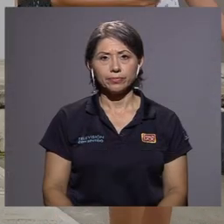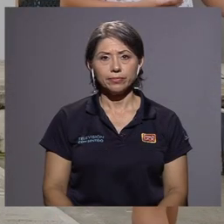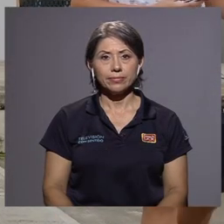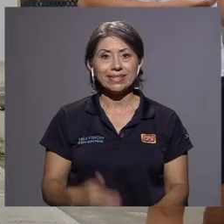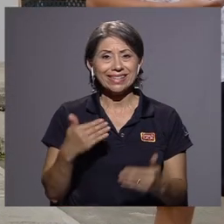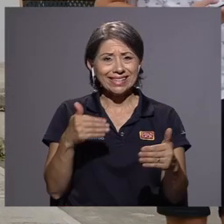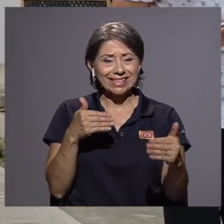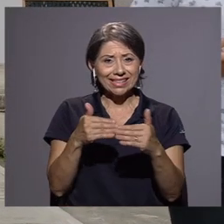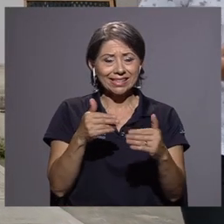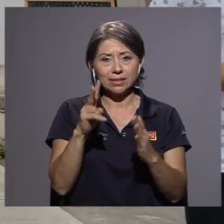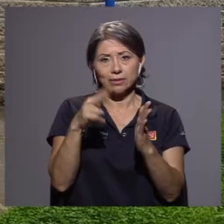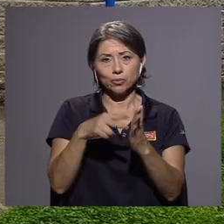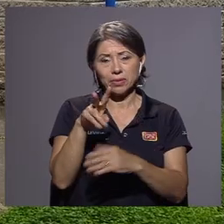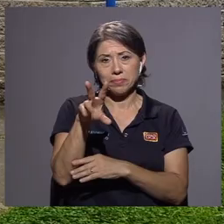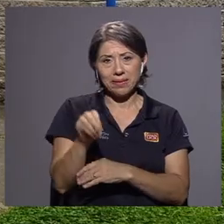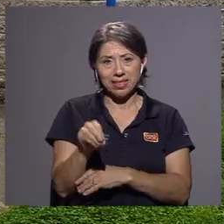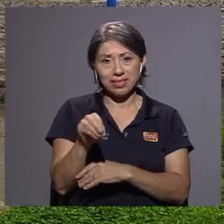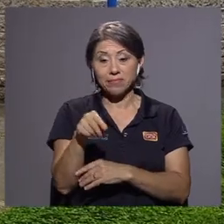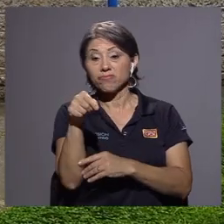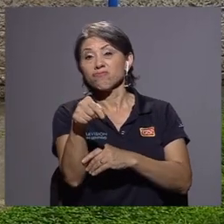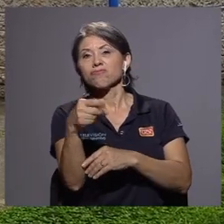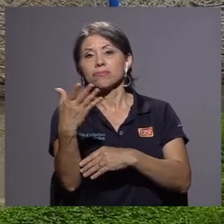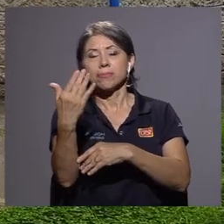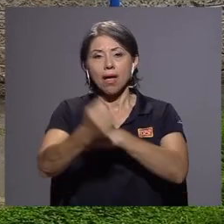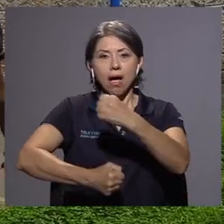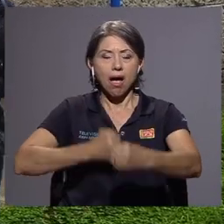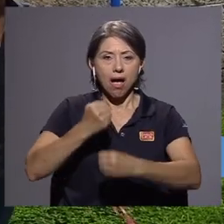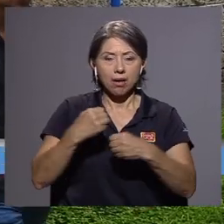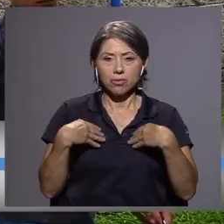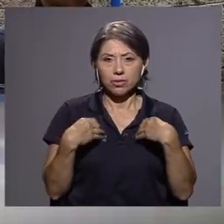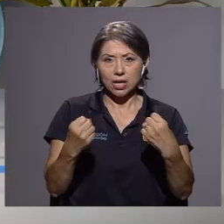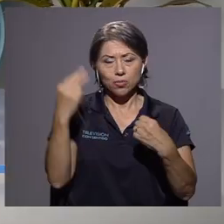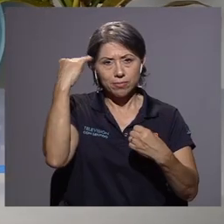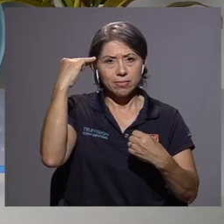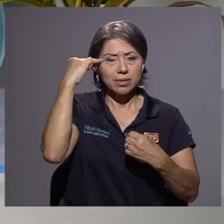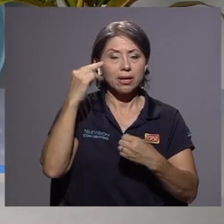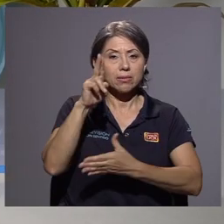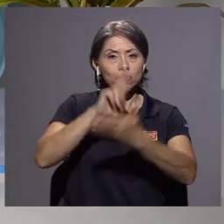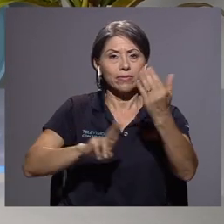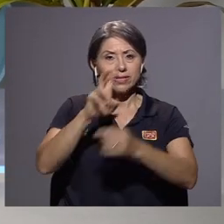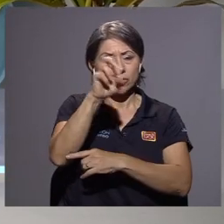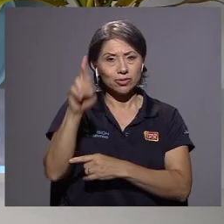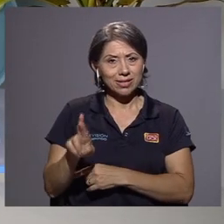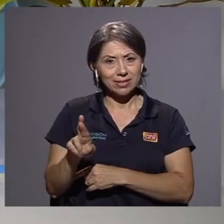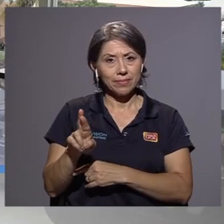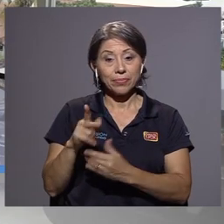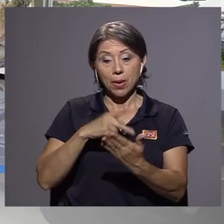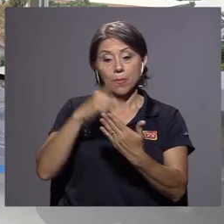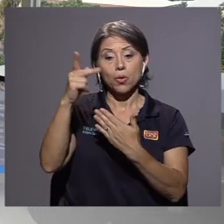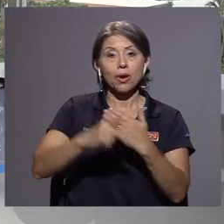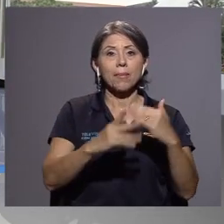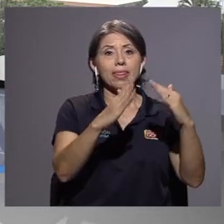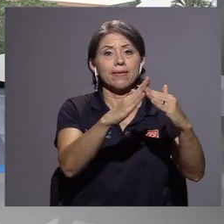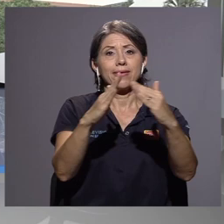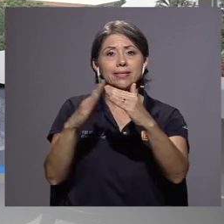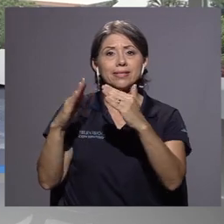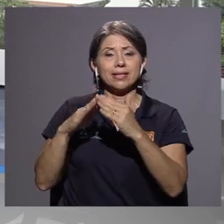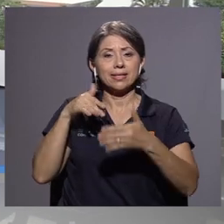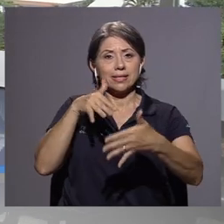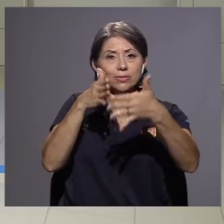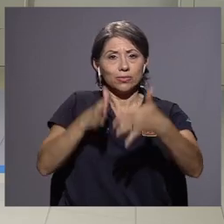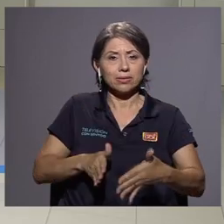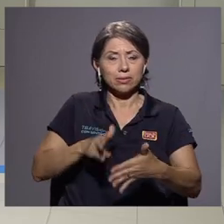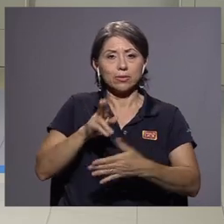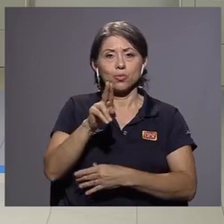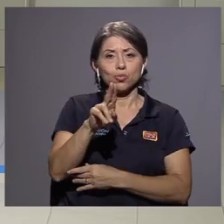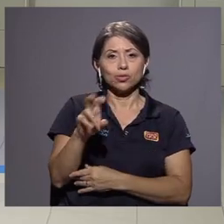De cara al 2020, año de la salud mental en la Universidad de Costa Rica, el Programa de Residencias Estudiantiles de